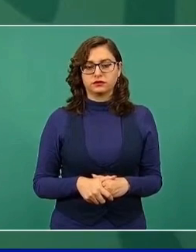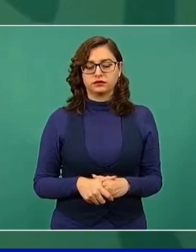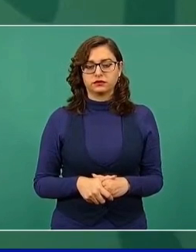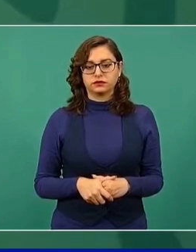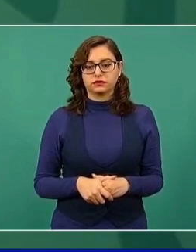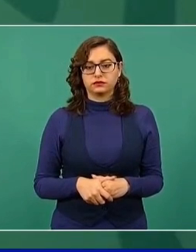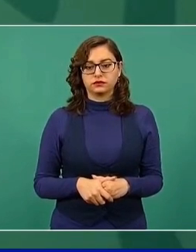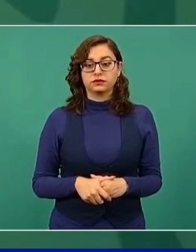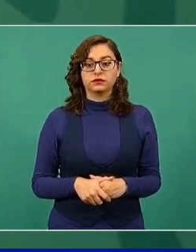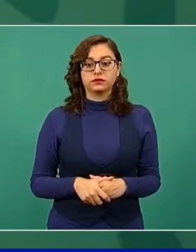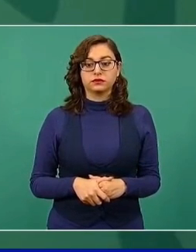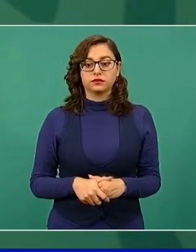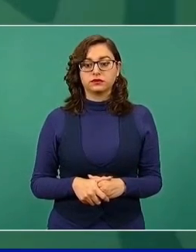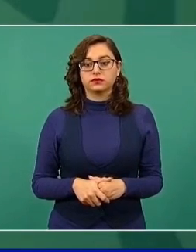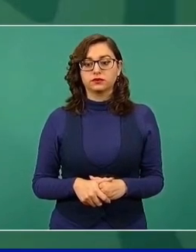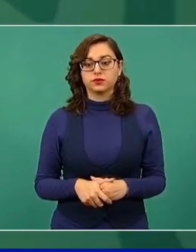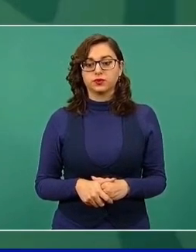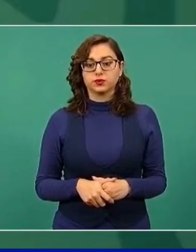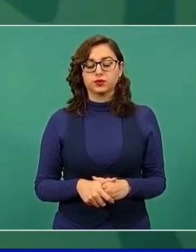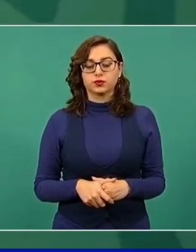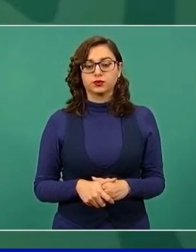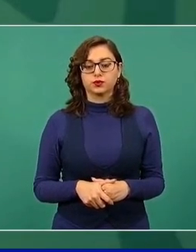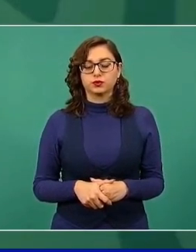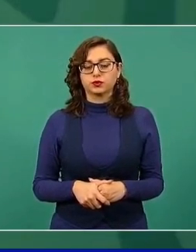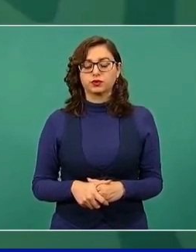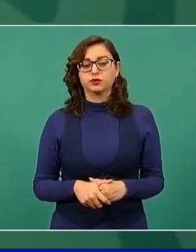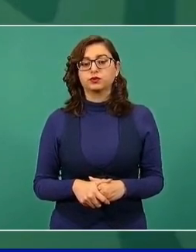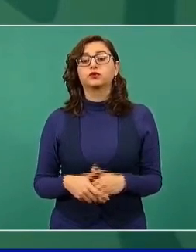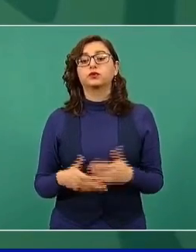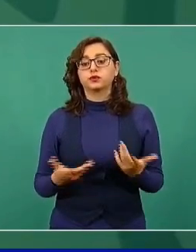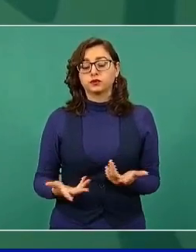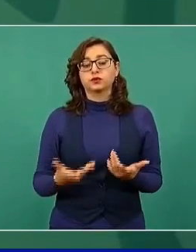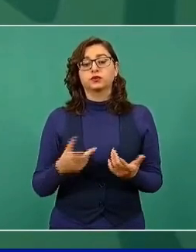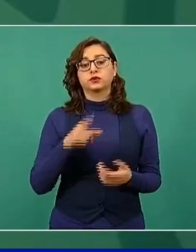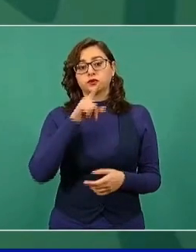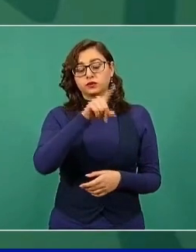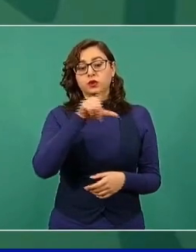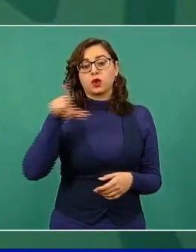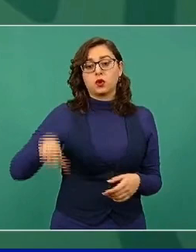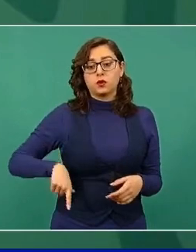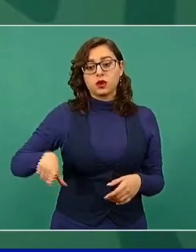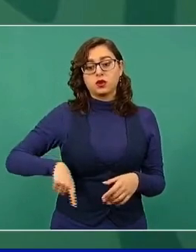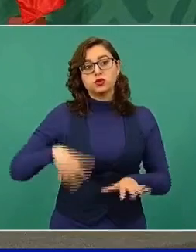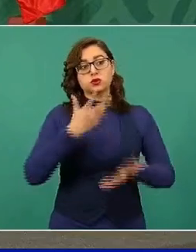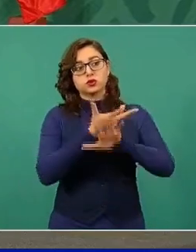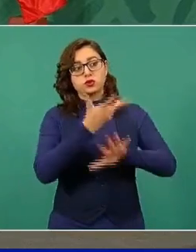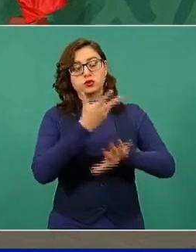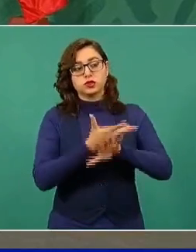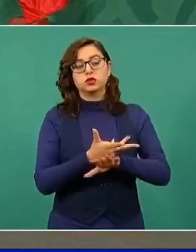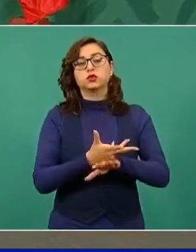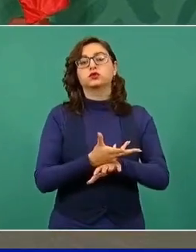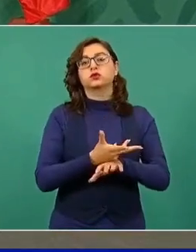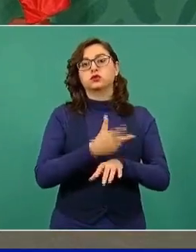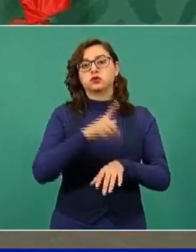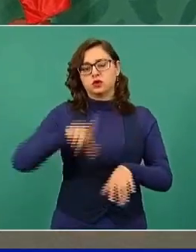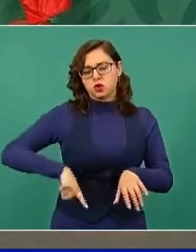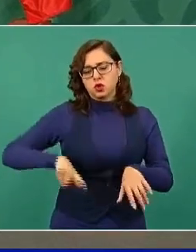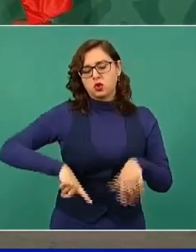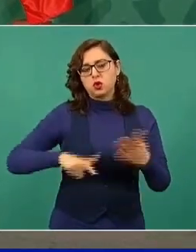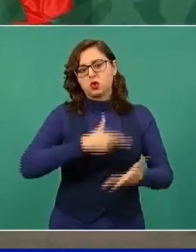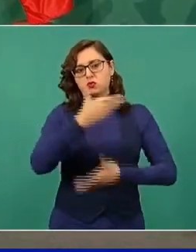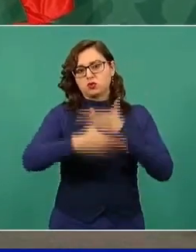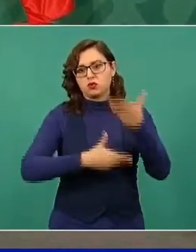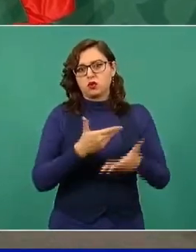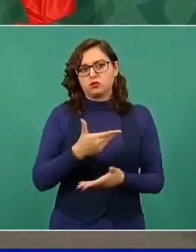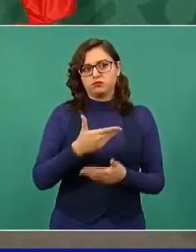servidores públicos, a funcionarios del gobierno de Estados Unidos con ese